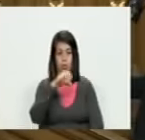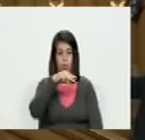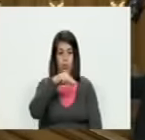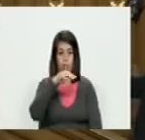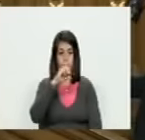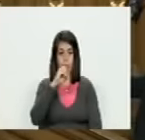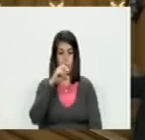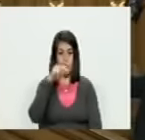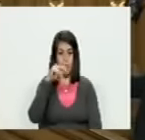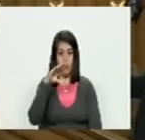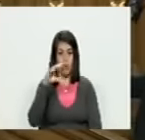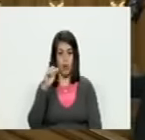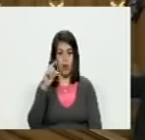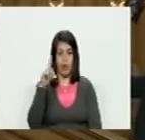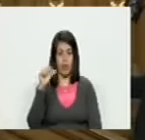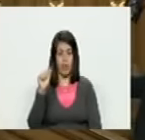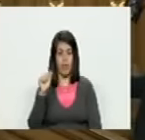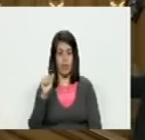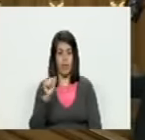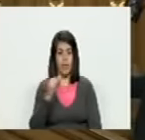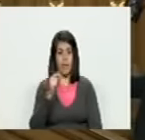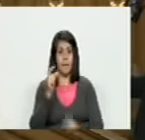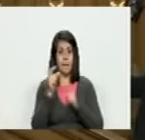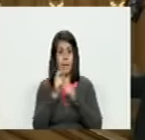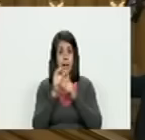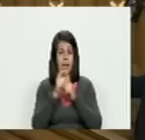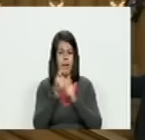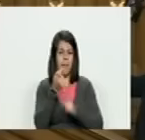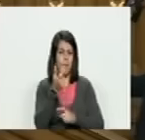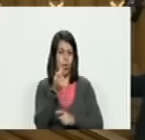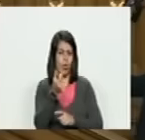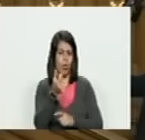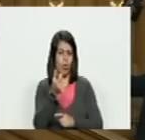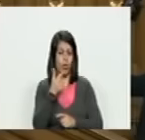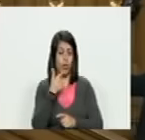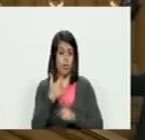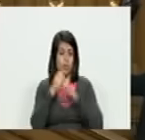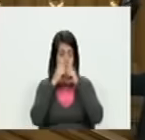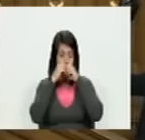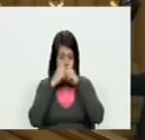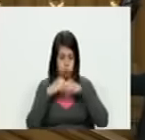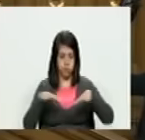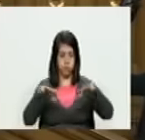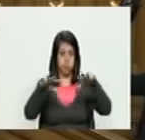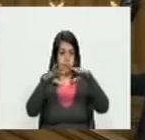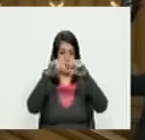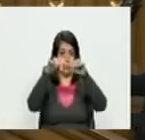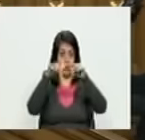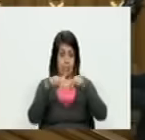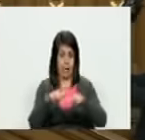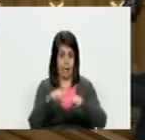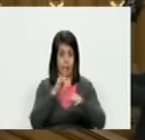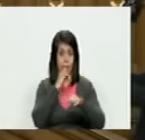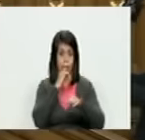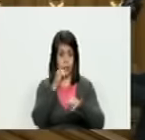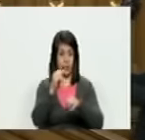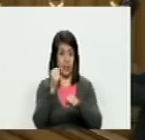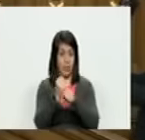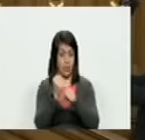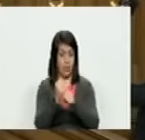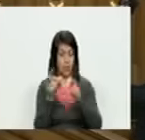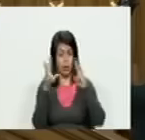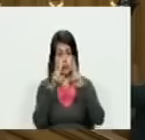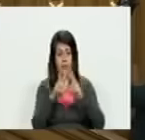poco hay que decir que no sea que se difunda ampliamente este trabajo de